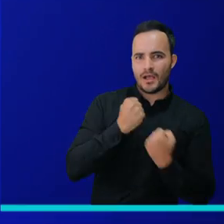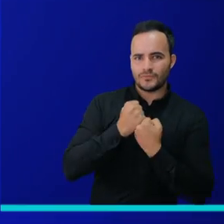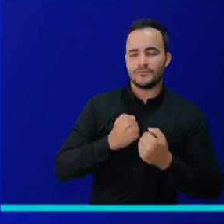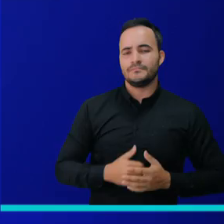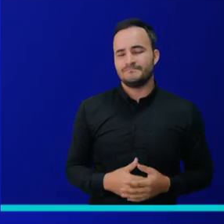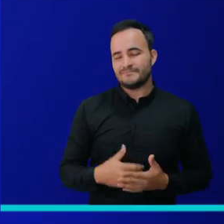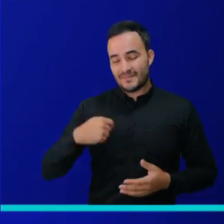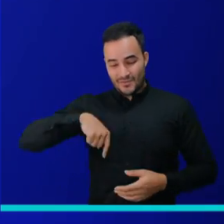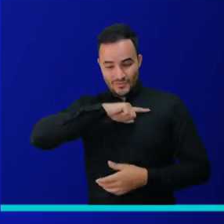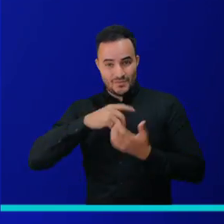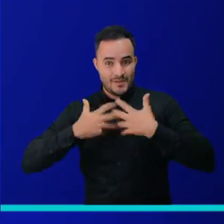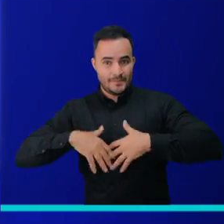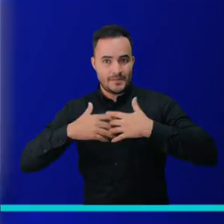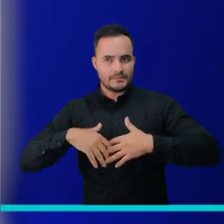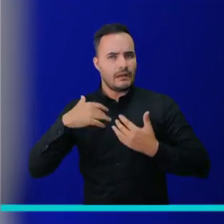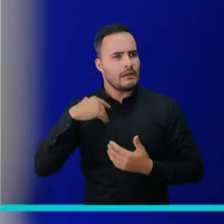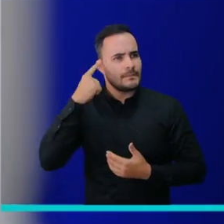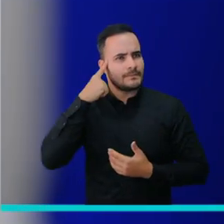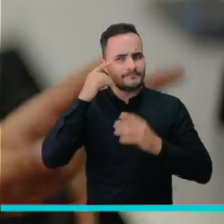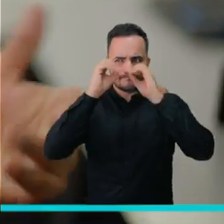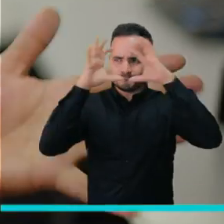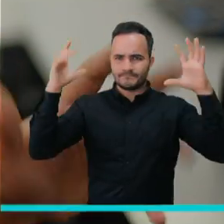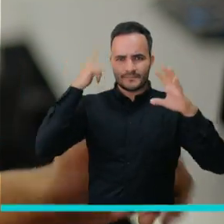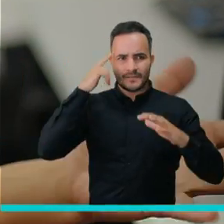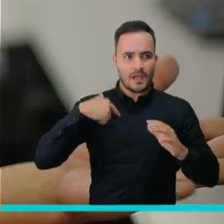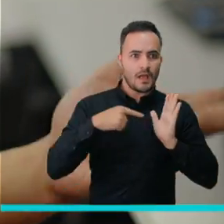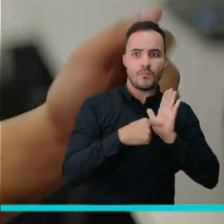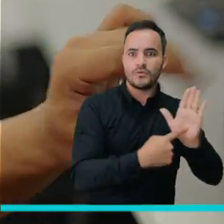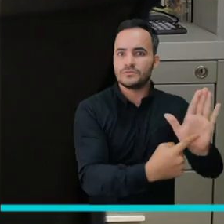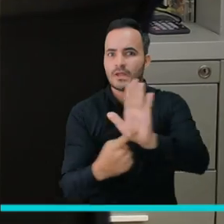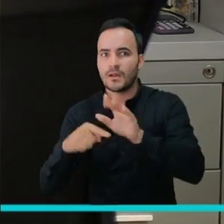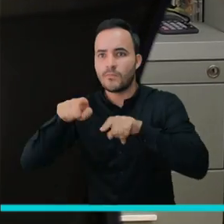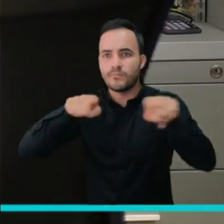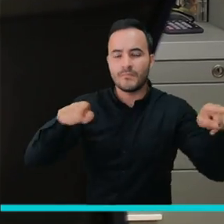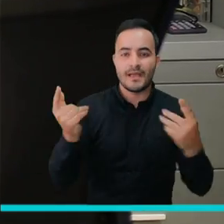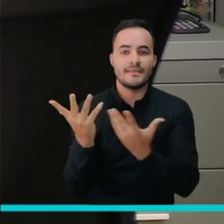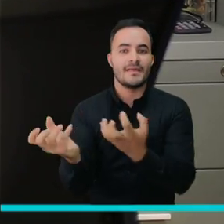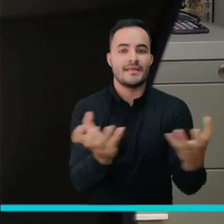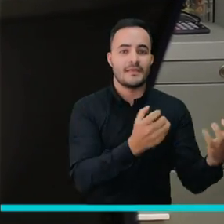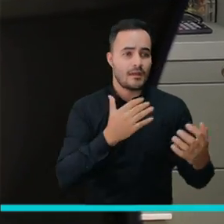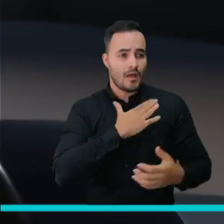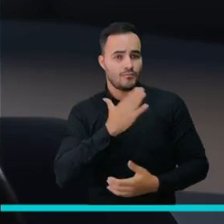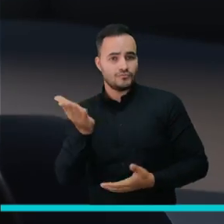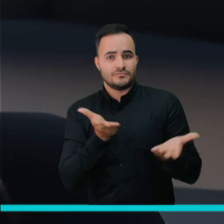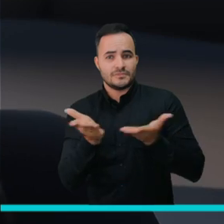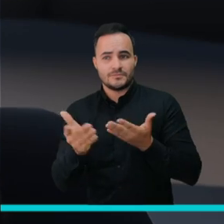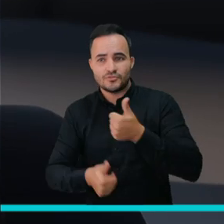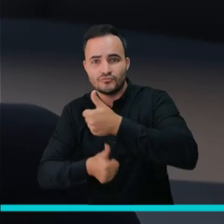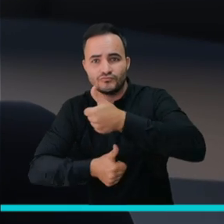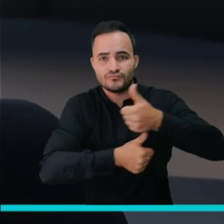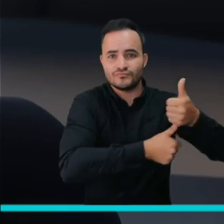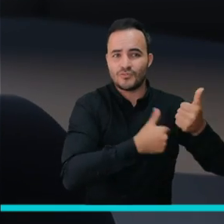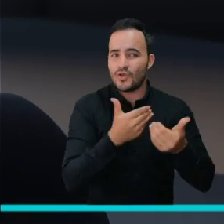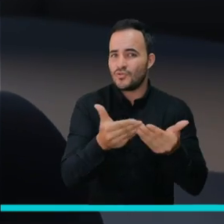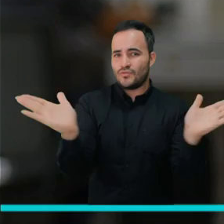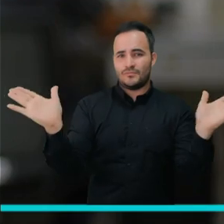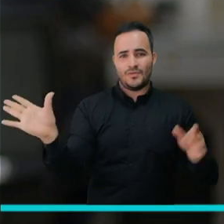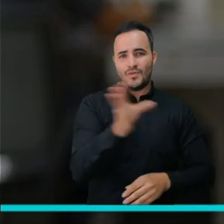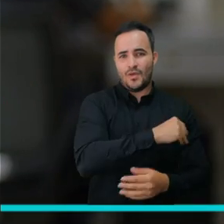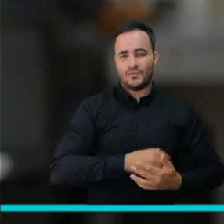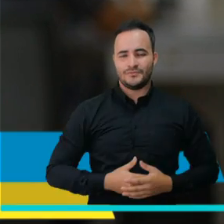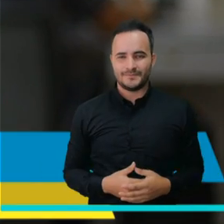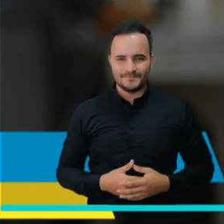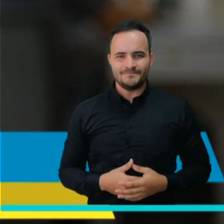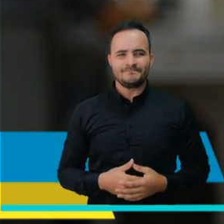mostrar la forma en que podemos ofrecer asistencia técnica especializada para todo tipo de público. Va a ser aquel